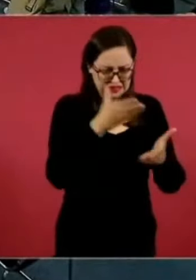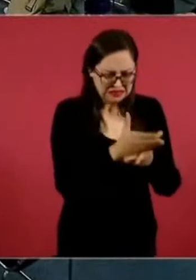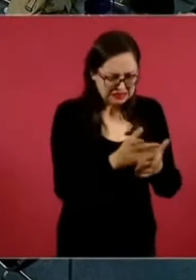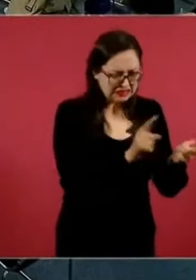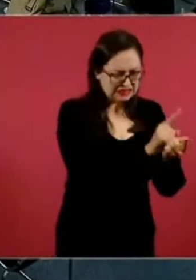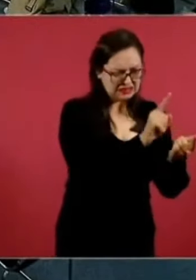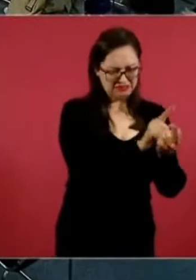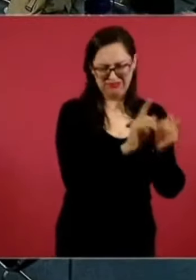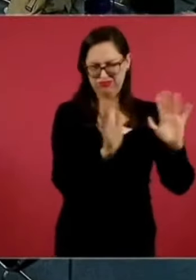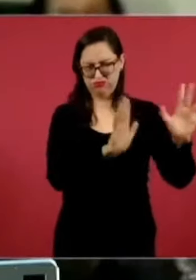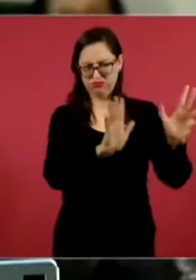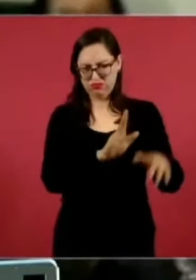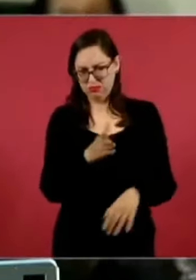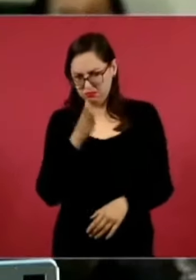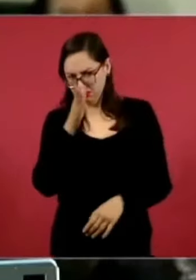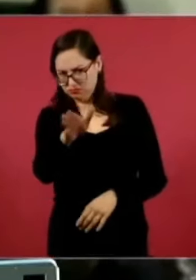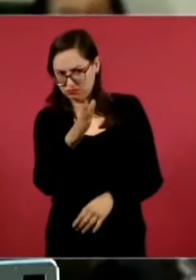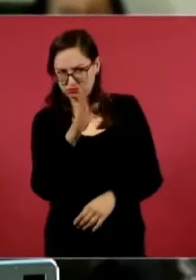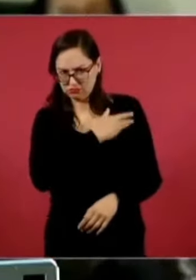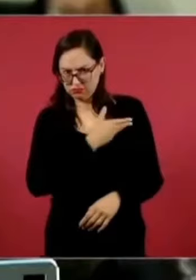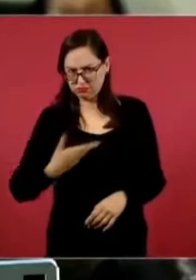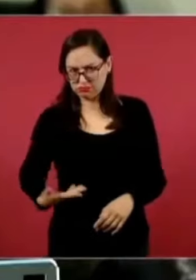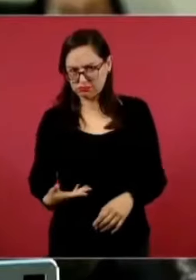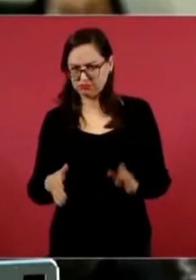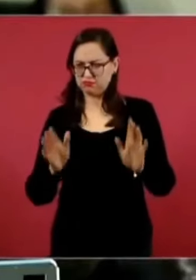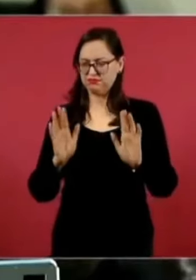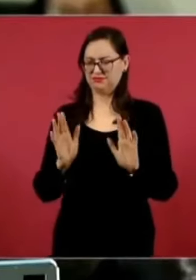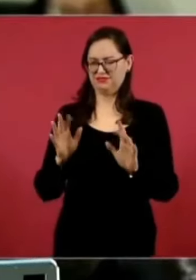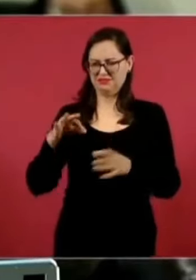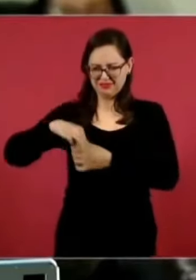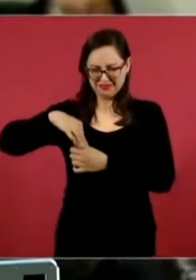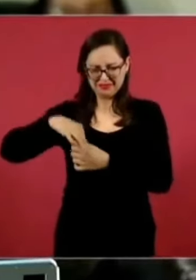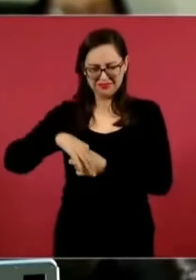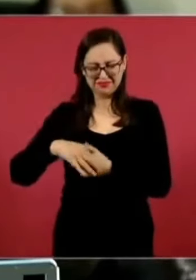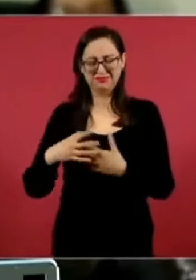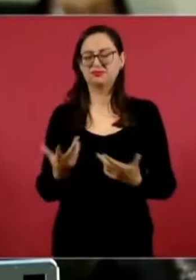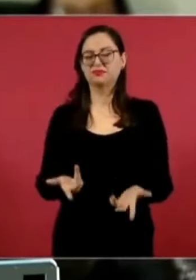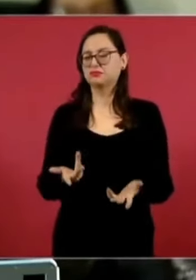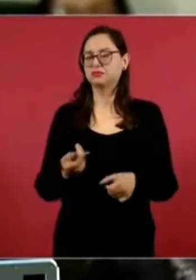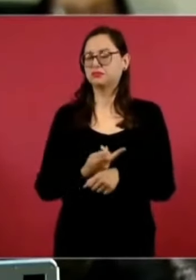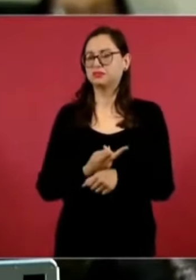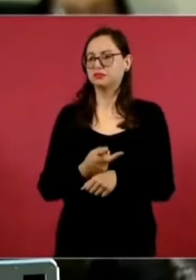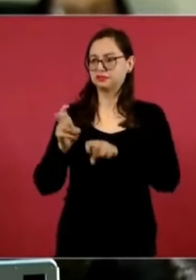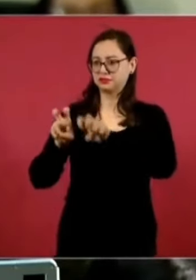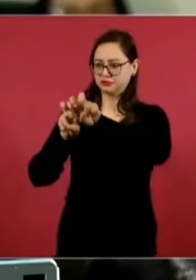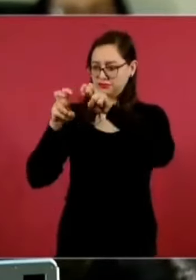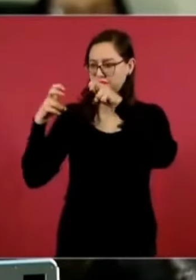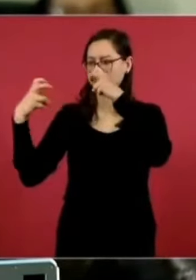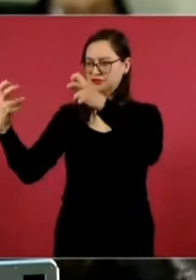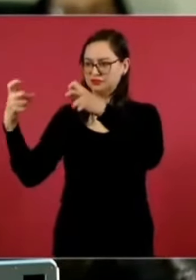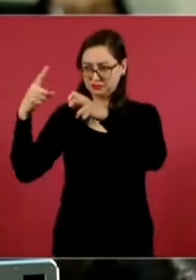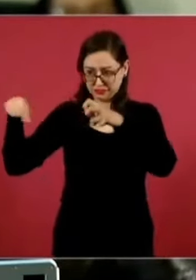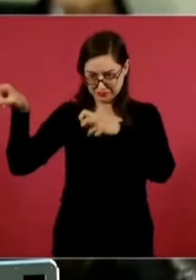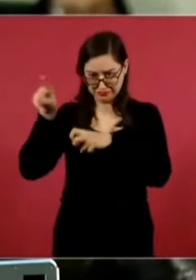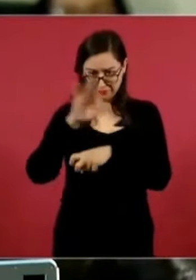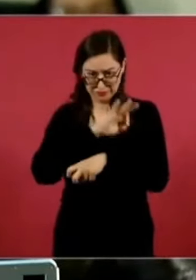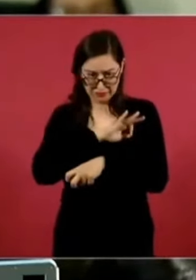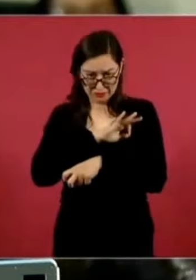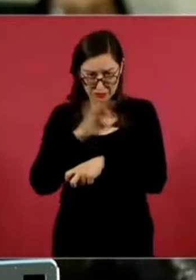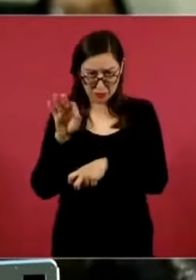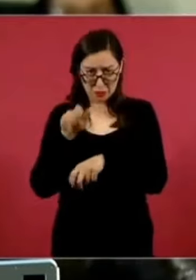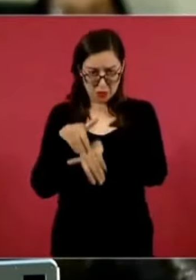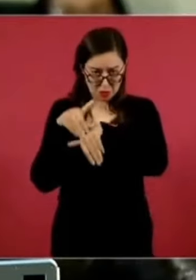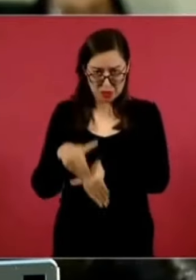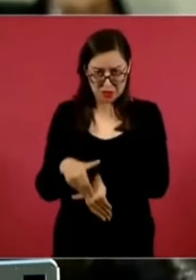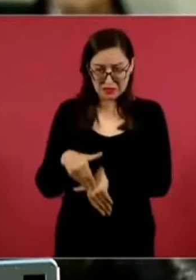jueces y ministros sean electos por el voto ciudadano, ¿usted ve a los actuales ministros, algunos jueces, magistrados someterse al